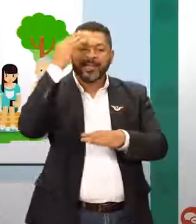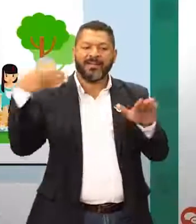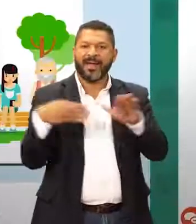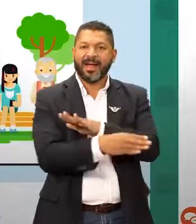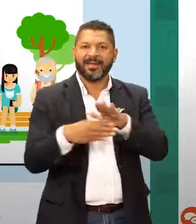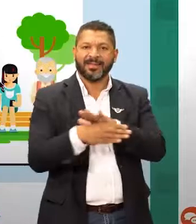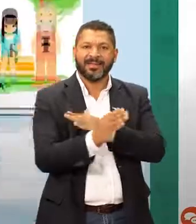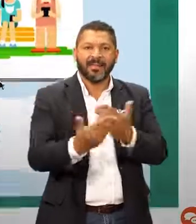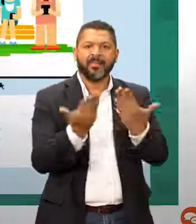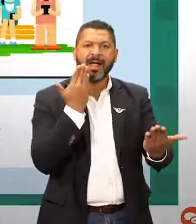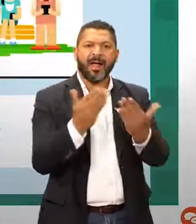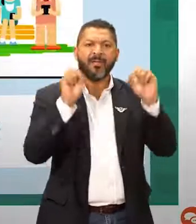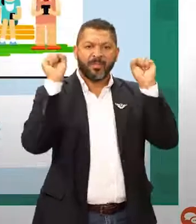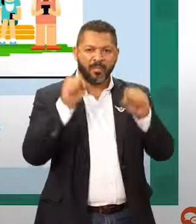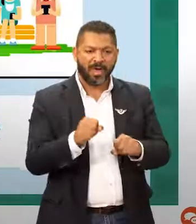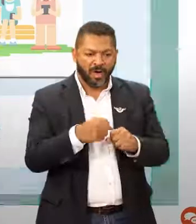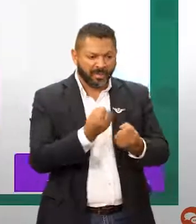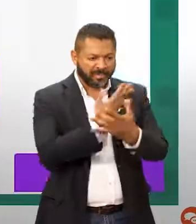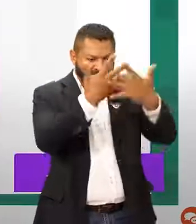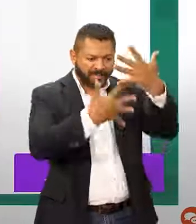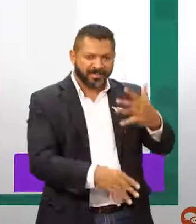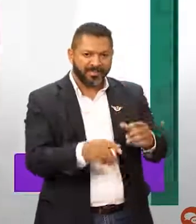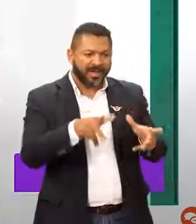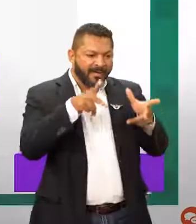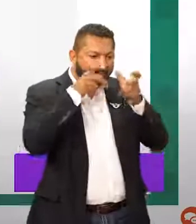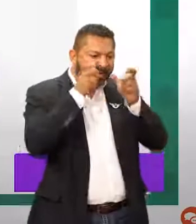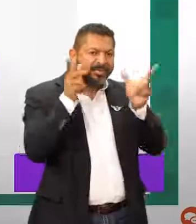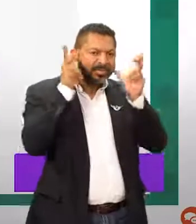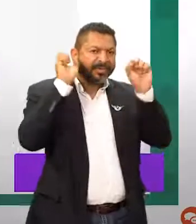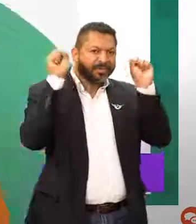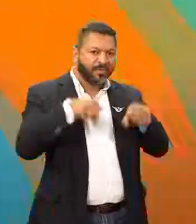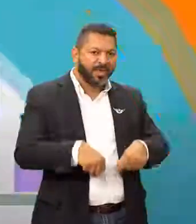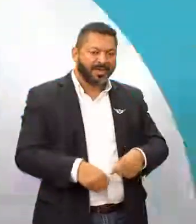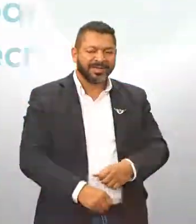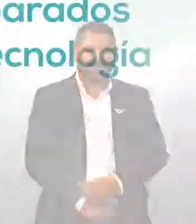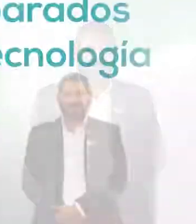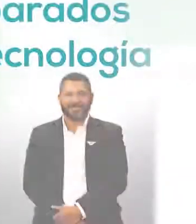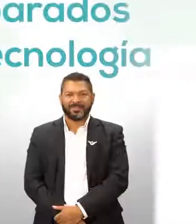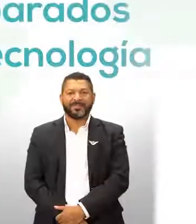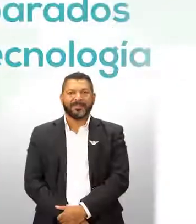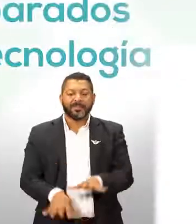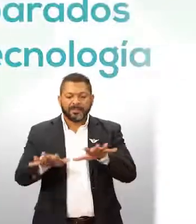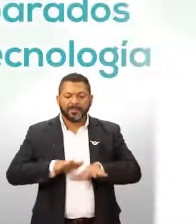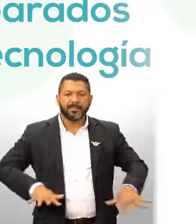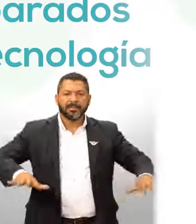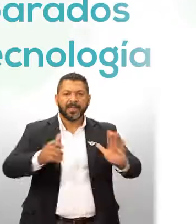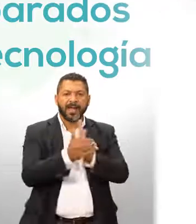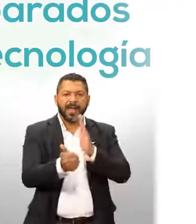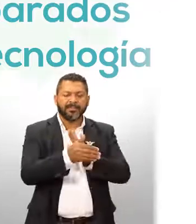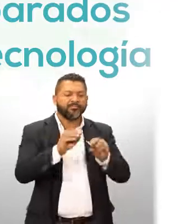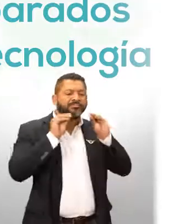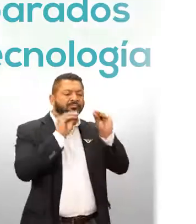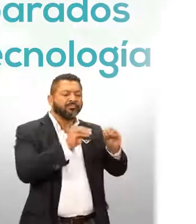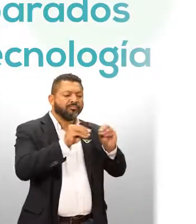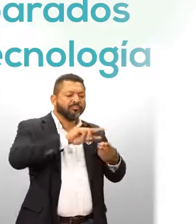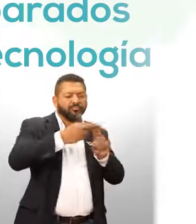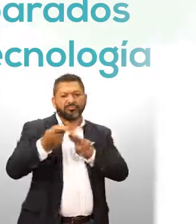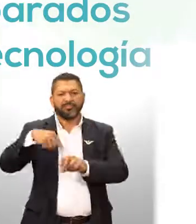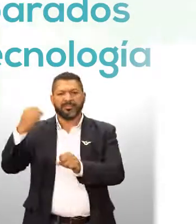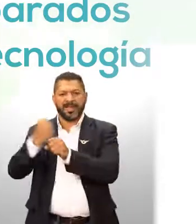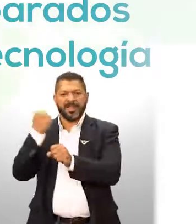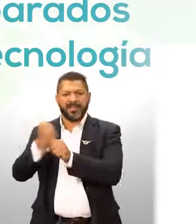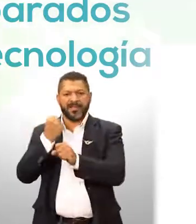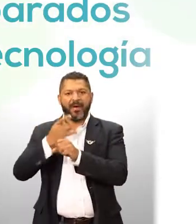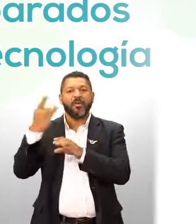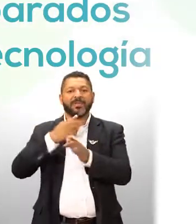sitio web para hacerlo accesible, confiable y con contenidos fáciles de ver y escuchar. Espacios y talentos preparados para el